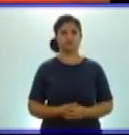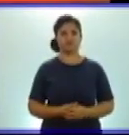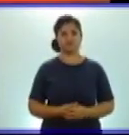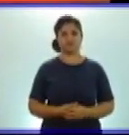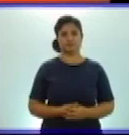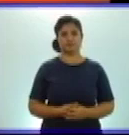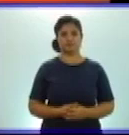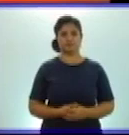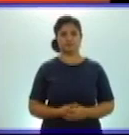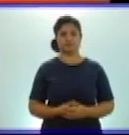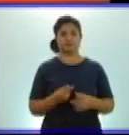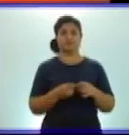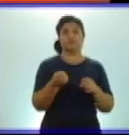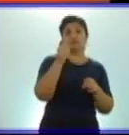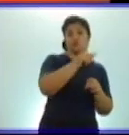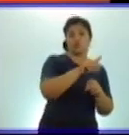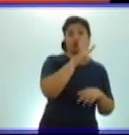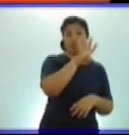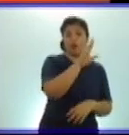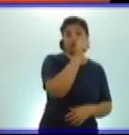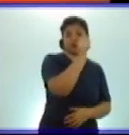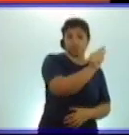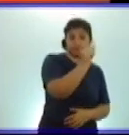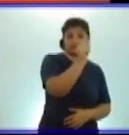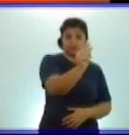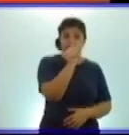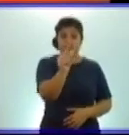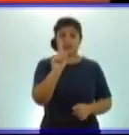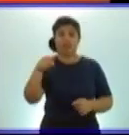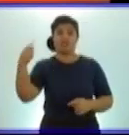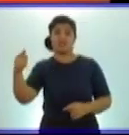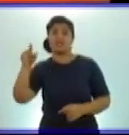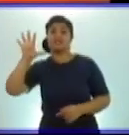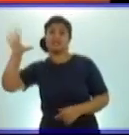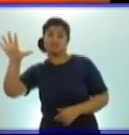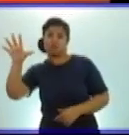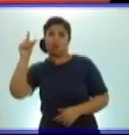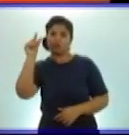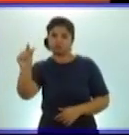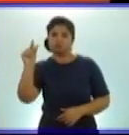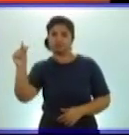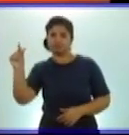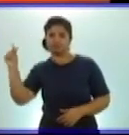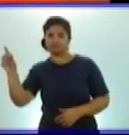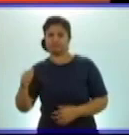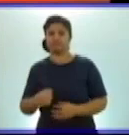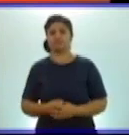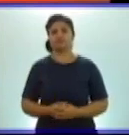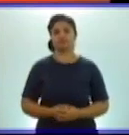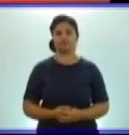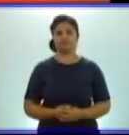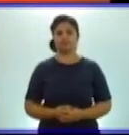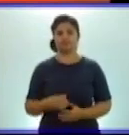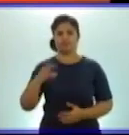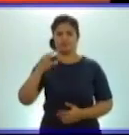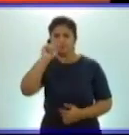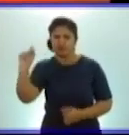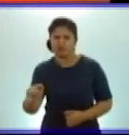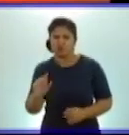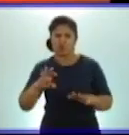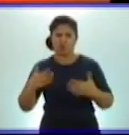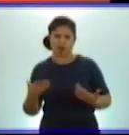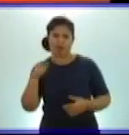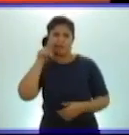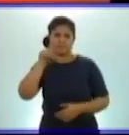cinco. Lógico también, muy fácil. ¿Cuál sería el menor? Por supuesto, 1856. Bueno, el